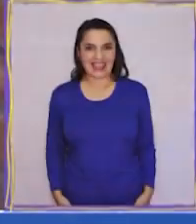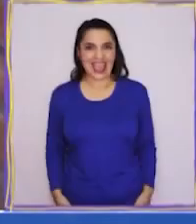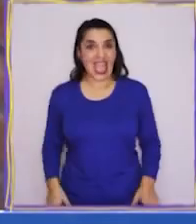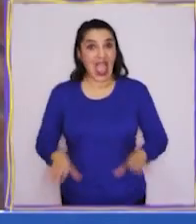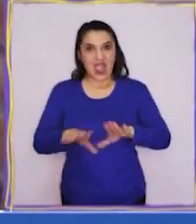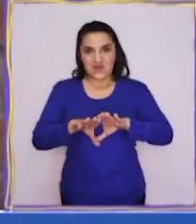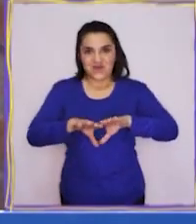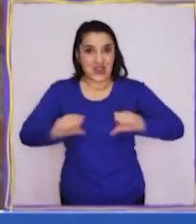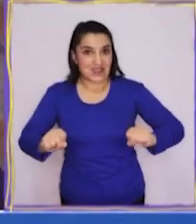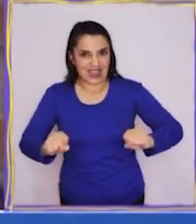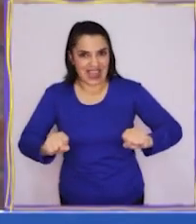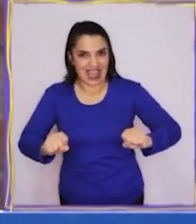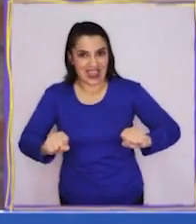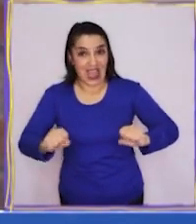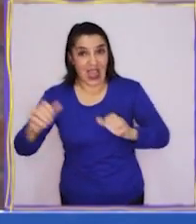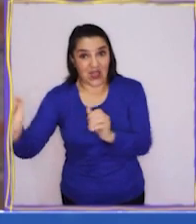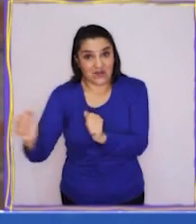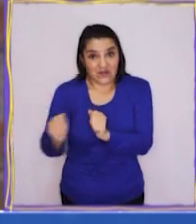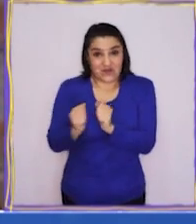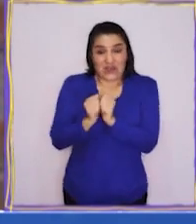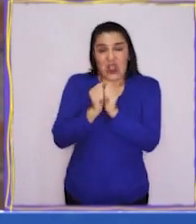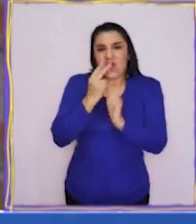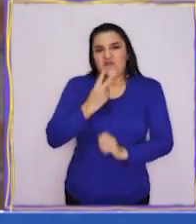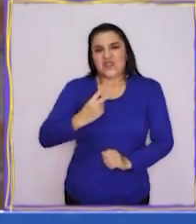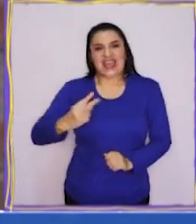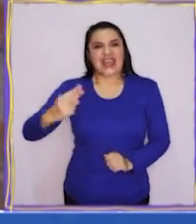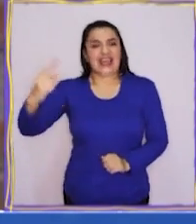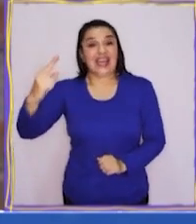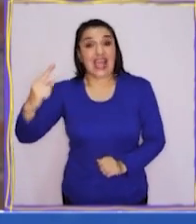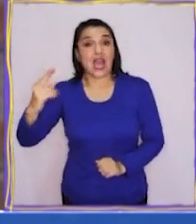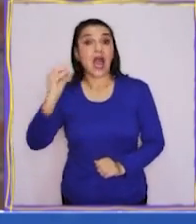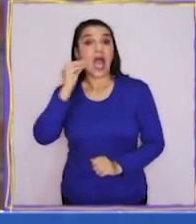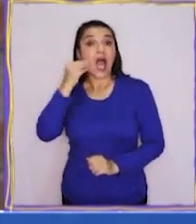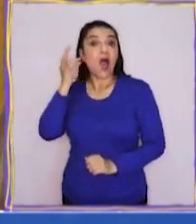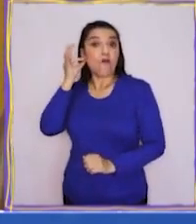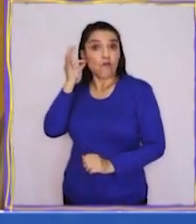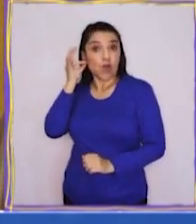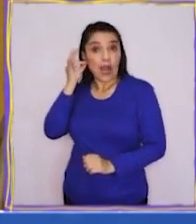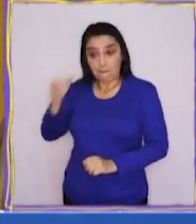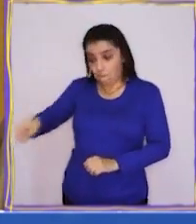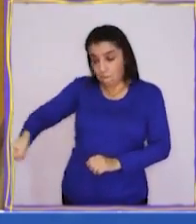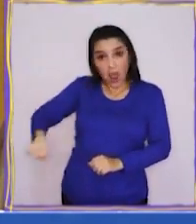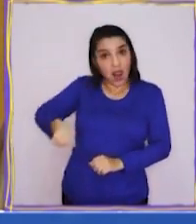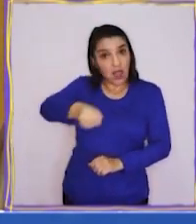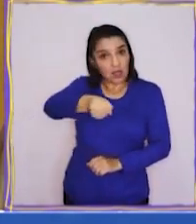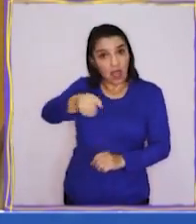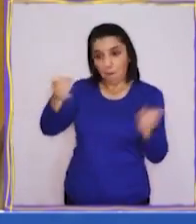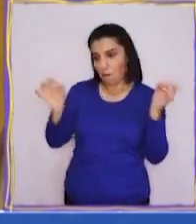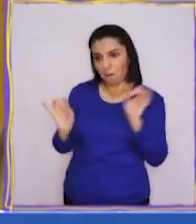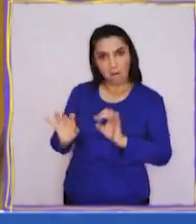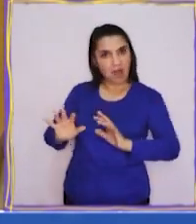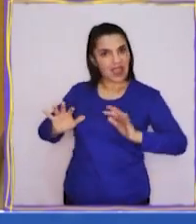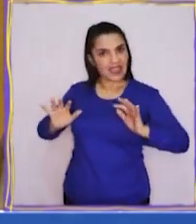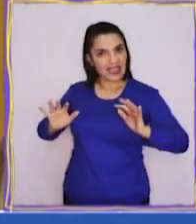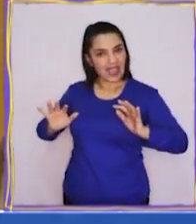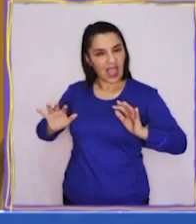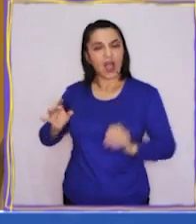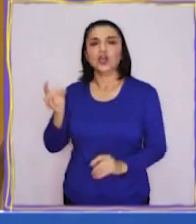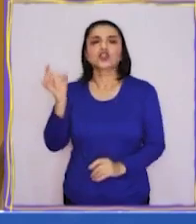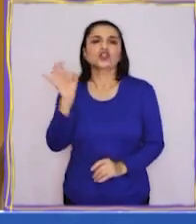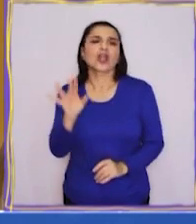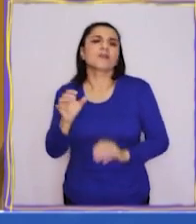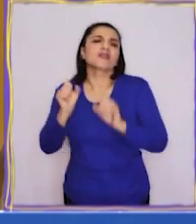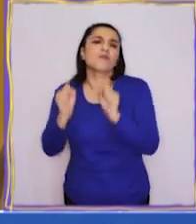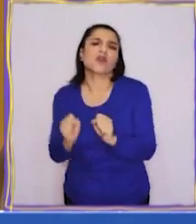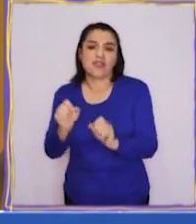¿Están preparados y preparadas para viajar conmigo? Les cuento que aparte, mi abuela me entregó esta maleta mágica. Y es una maleta que